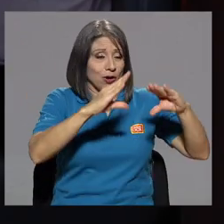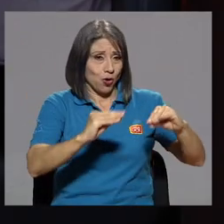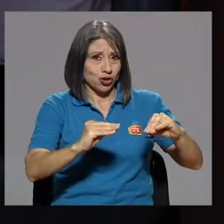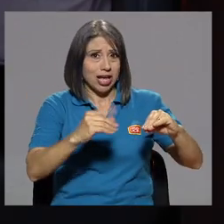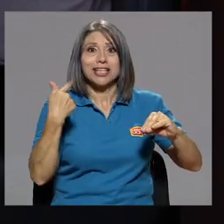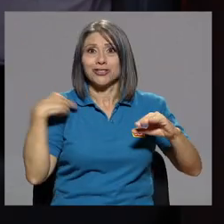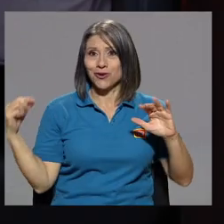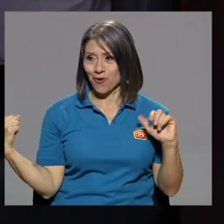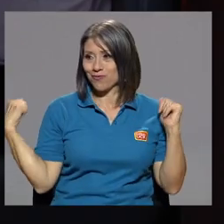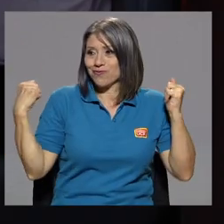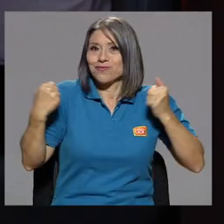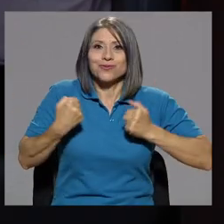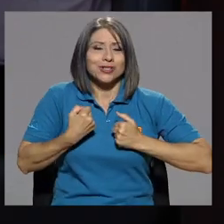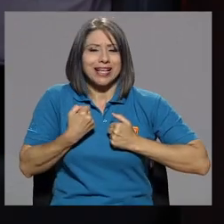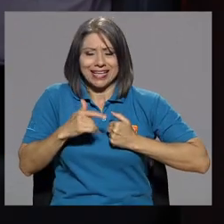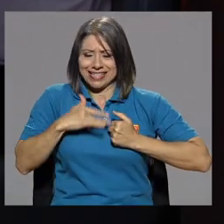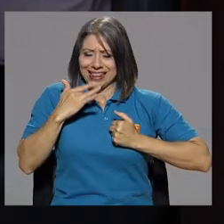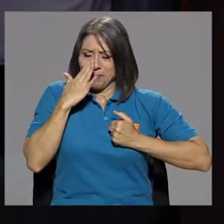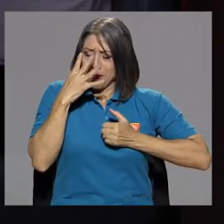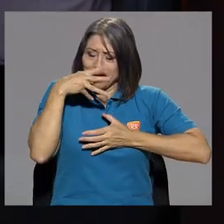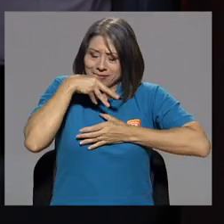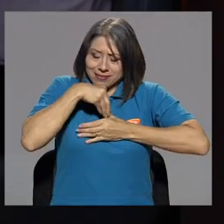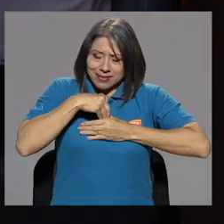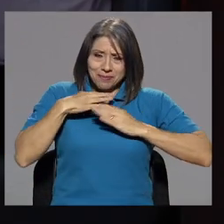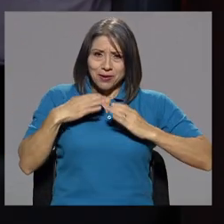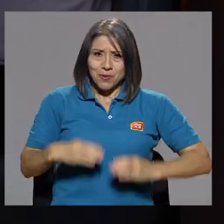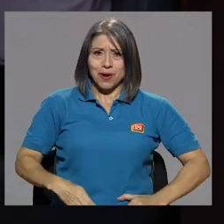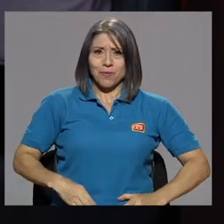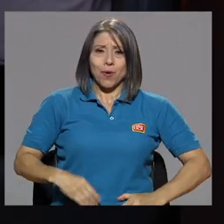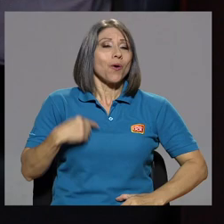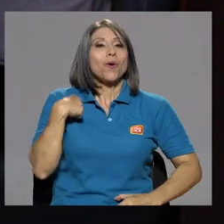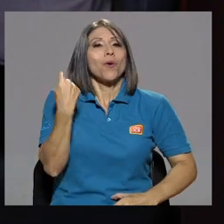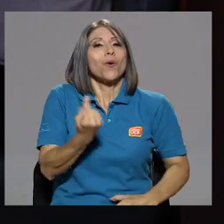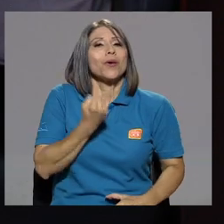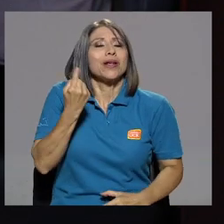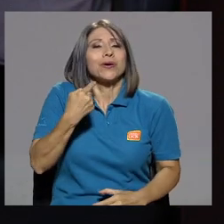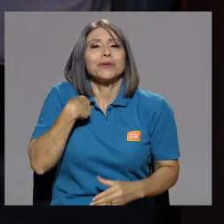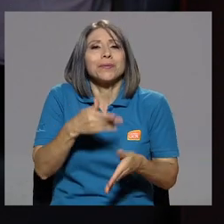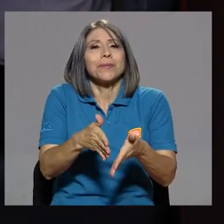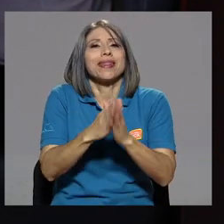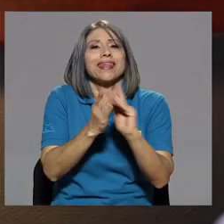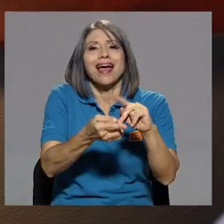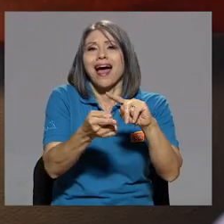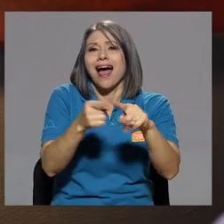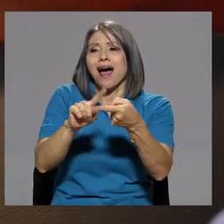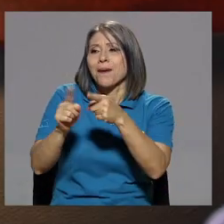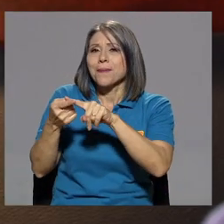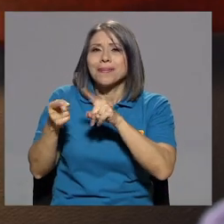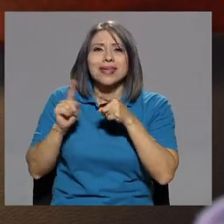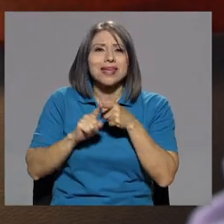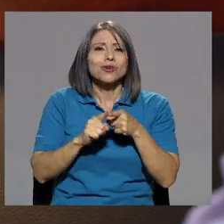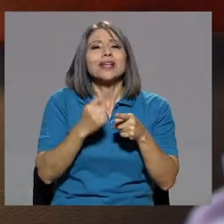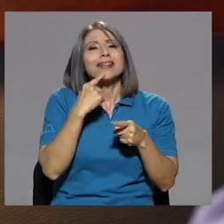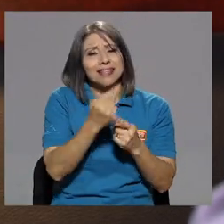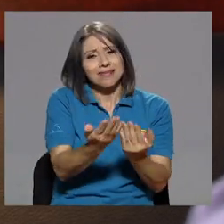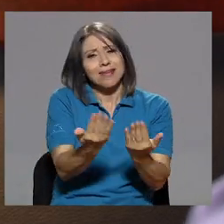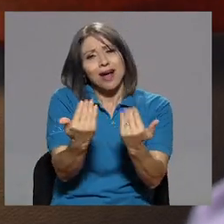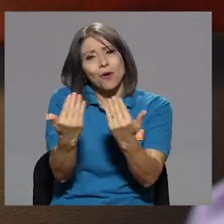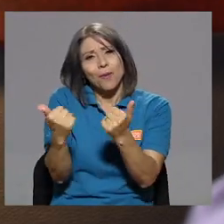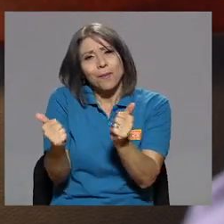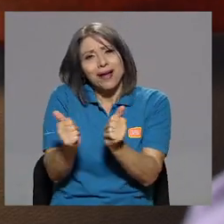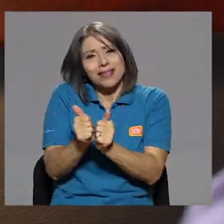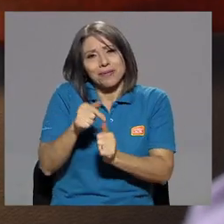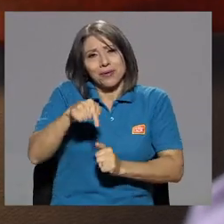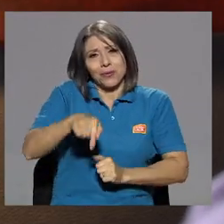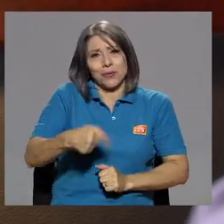sentía a mamá en mi cuerpo. Y ese día canté. Lo único que les pedí a mis amigas y amigos, acompáñenme hoy